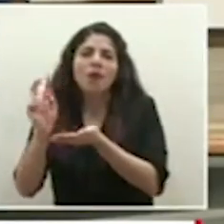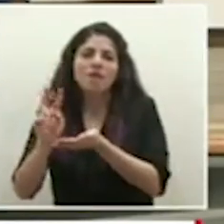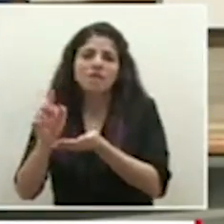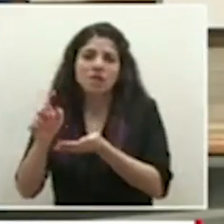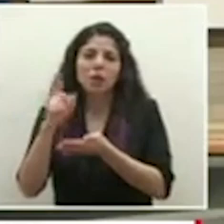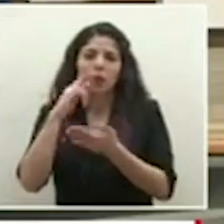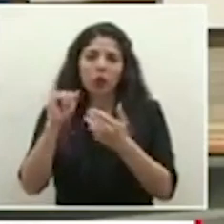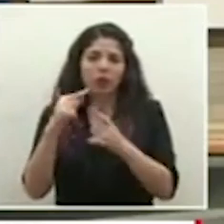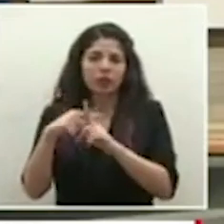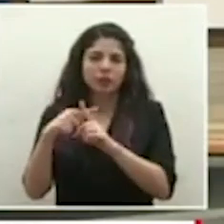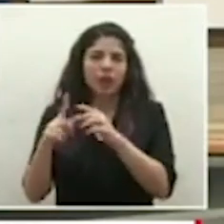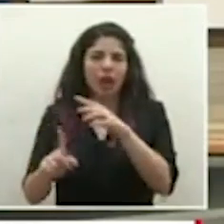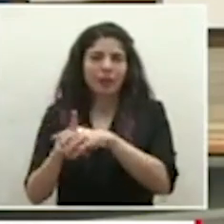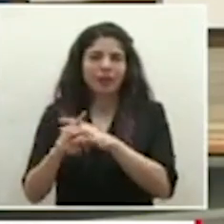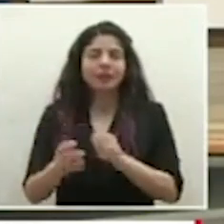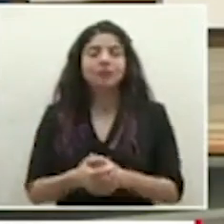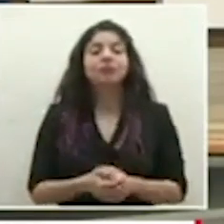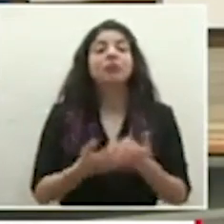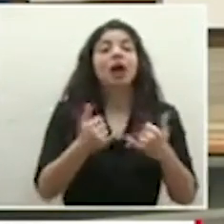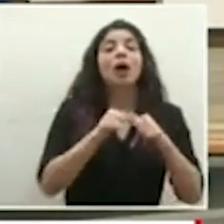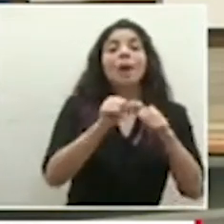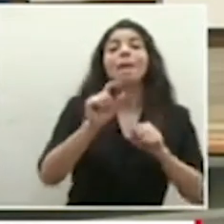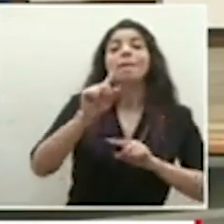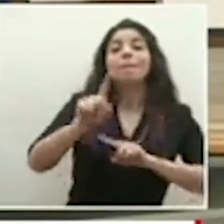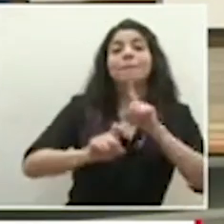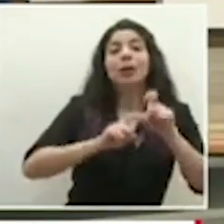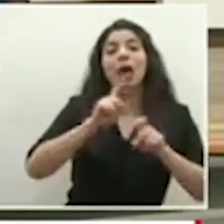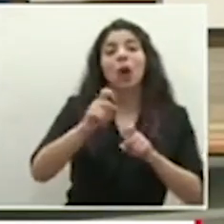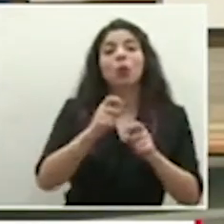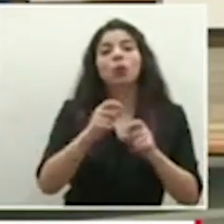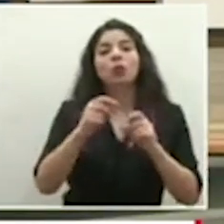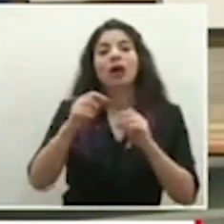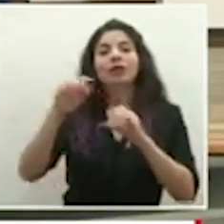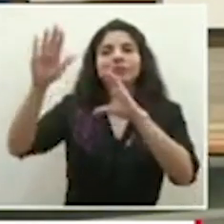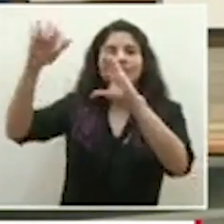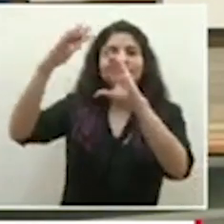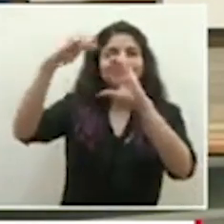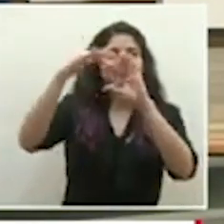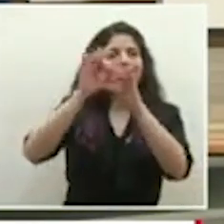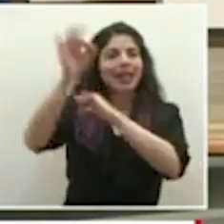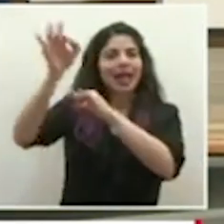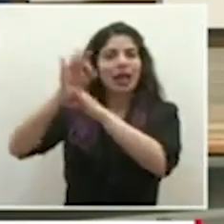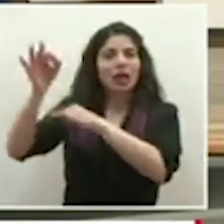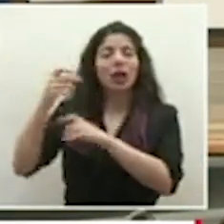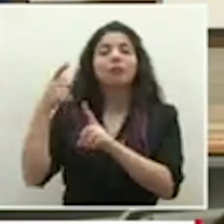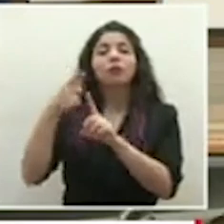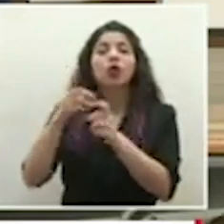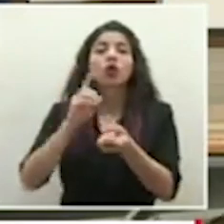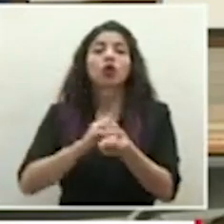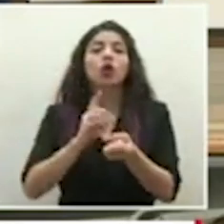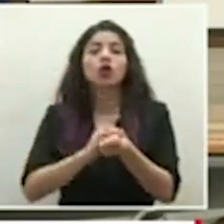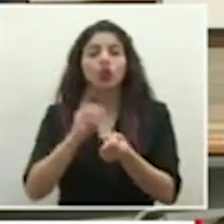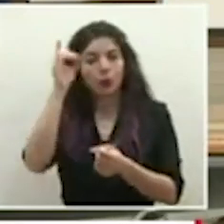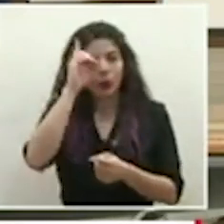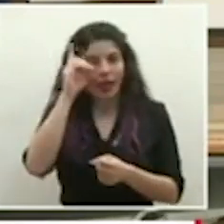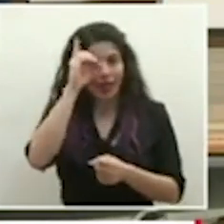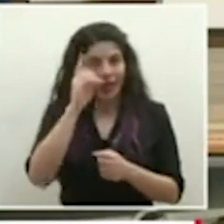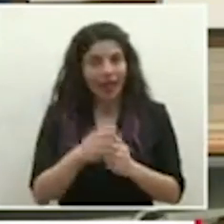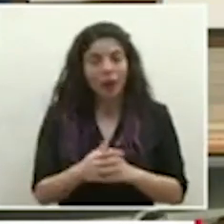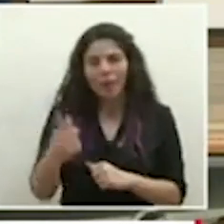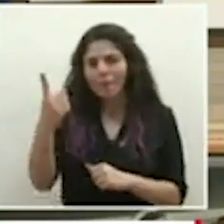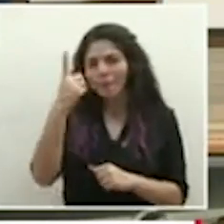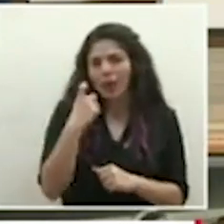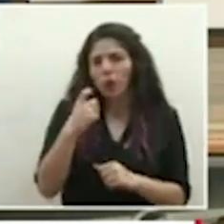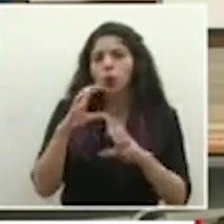con las consultas que nos llegan vía remota por parte de los medios regionales para el doctor Daniel Salas nos